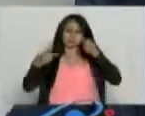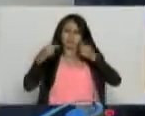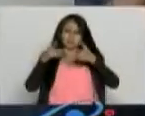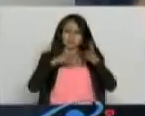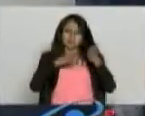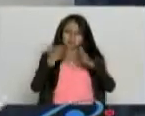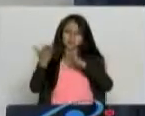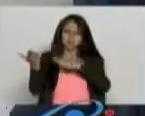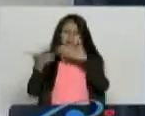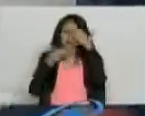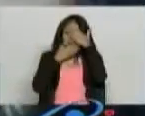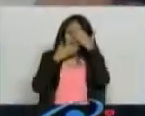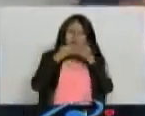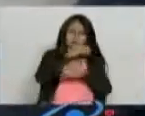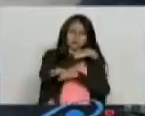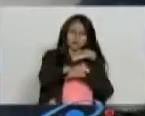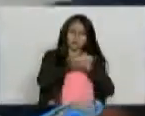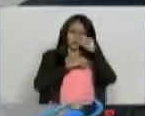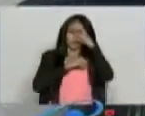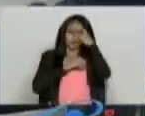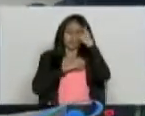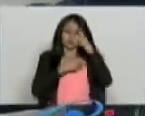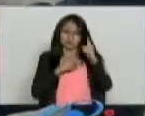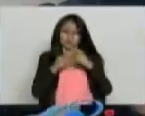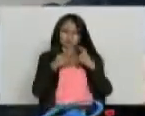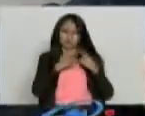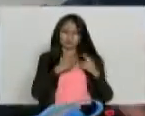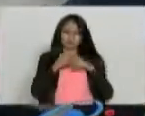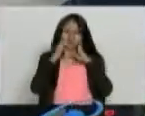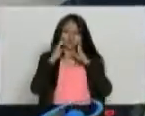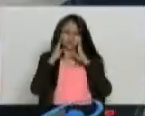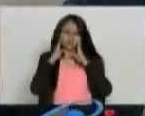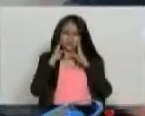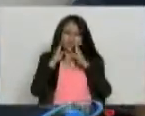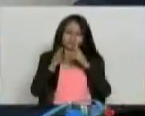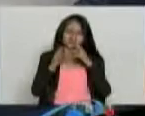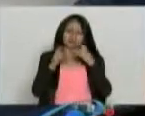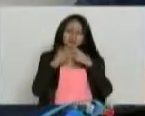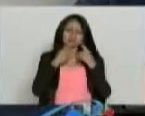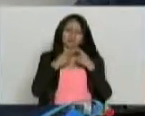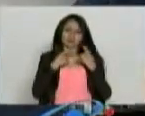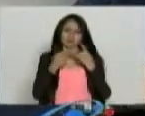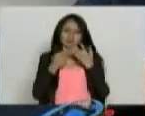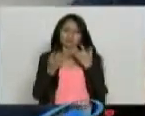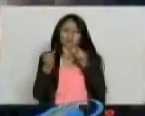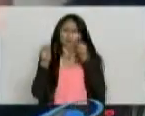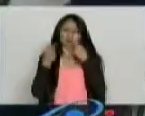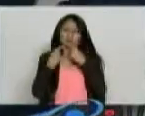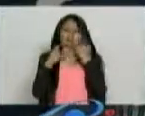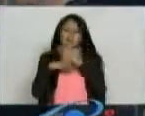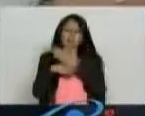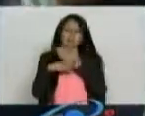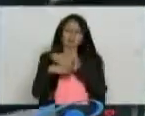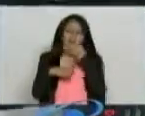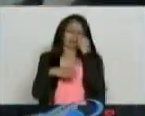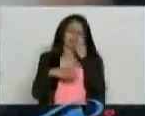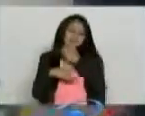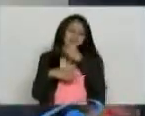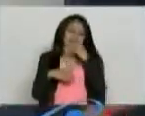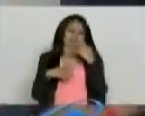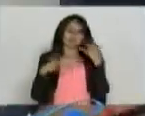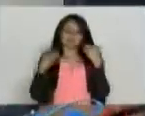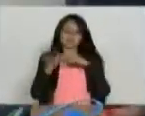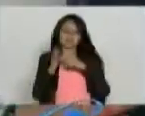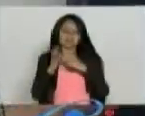pendientes de la guerrilla, pendientes del gobierno, de todas las cosas que suceden al exterior que realmente son problemáticas. Y se nos vuelven